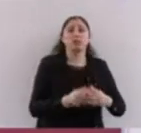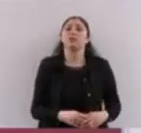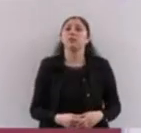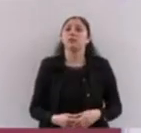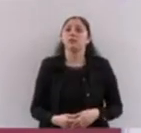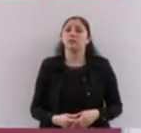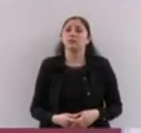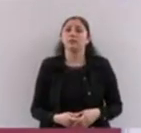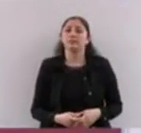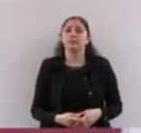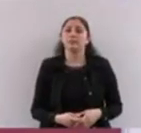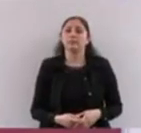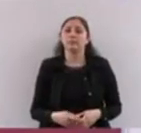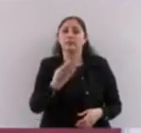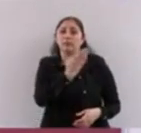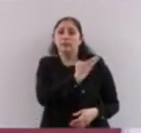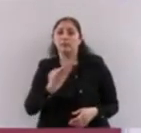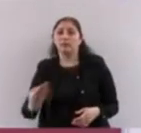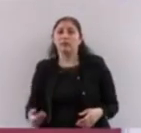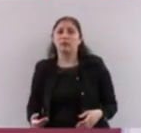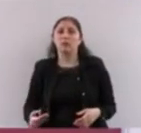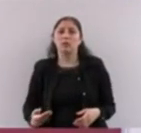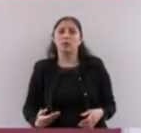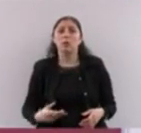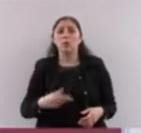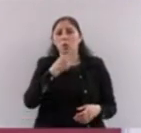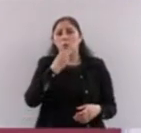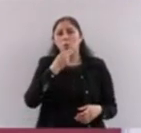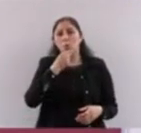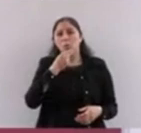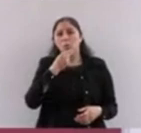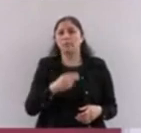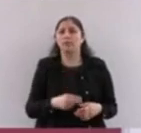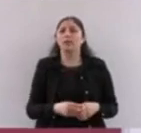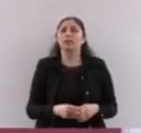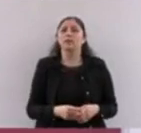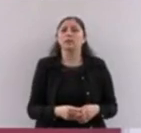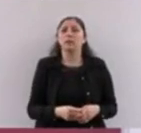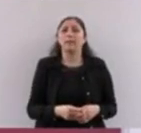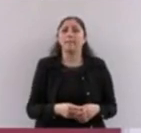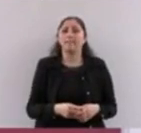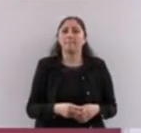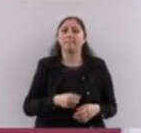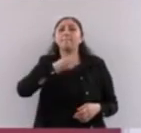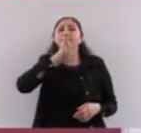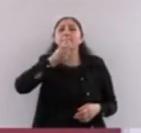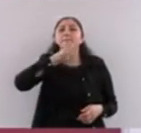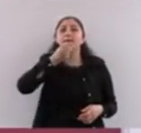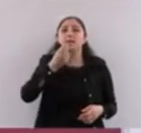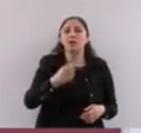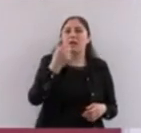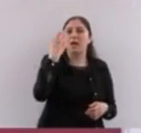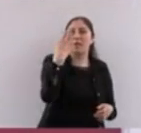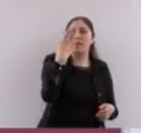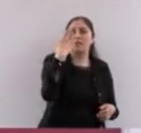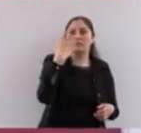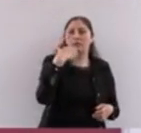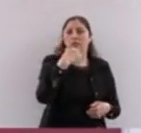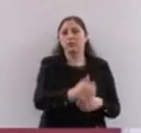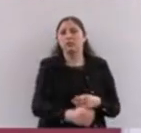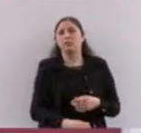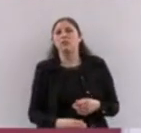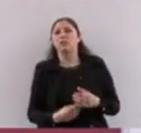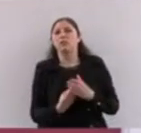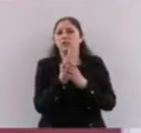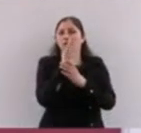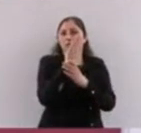mañanas. Miren, él es un adulto mayor y él se levanta por lo menos a las cinco de la mañana. A las